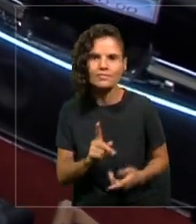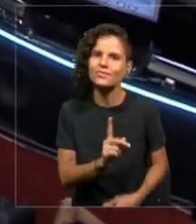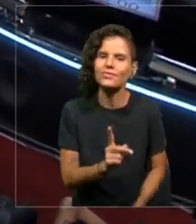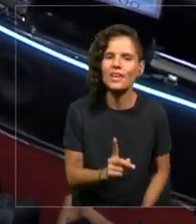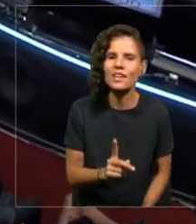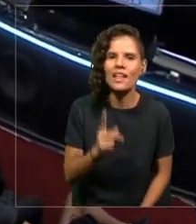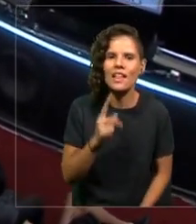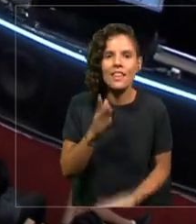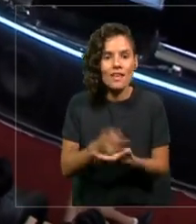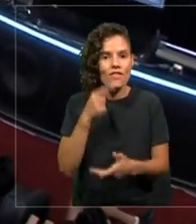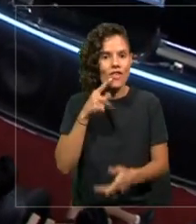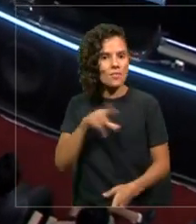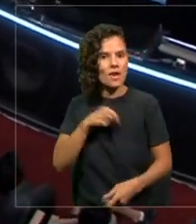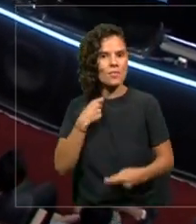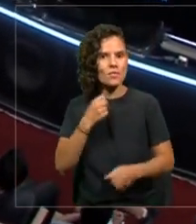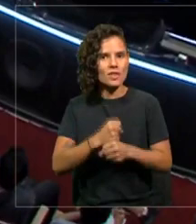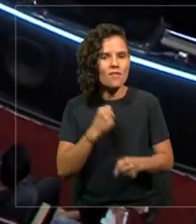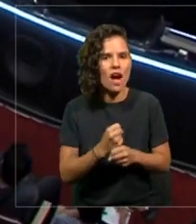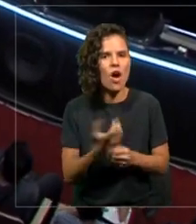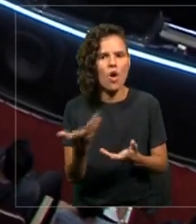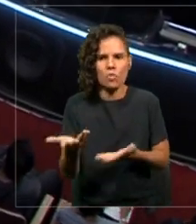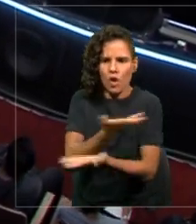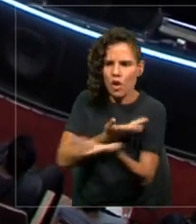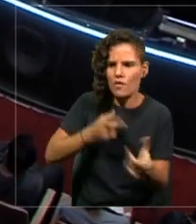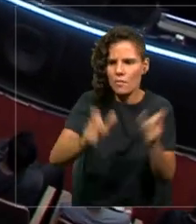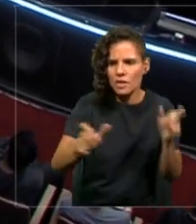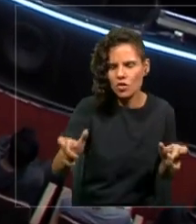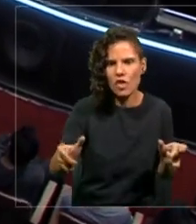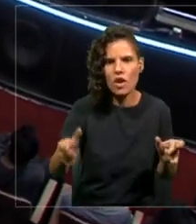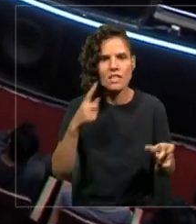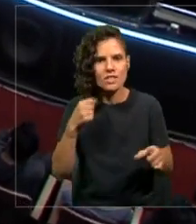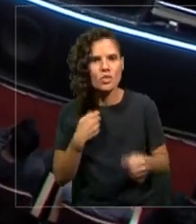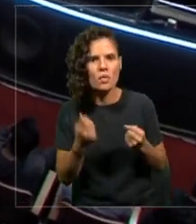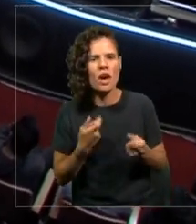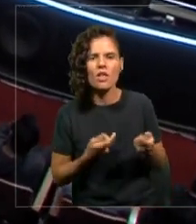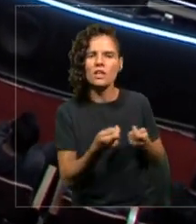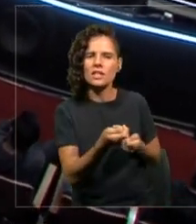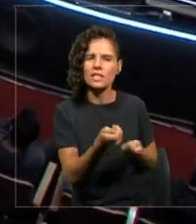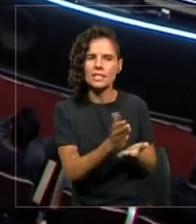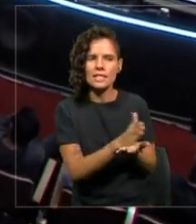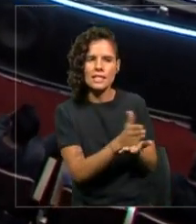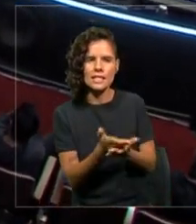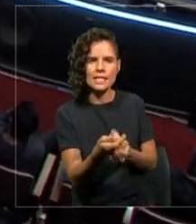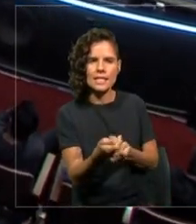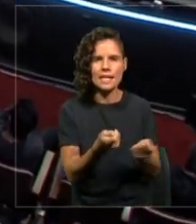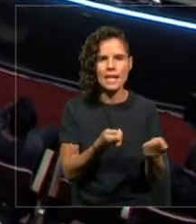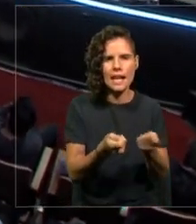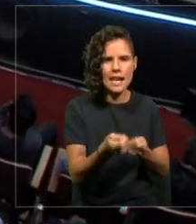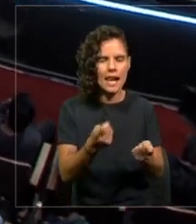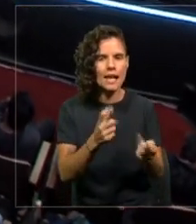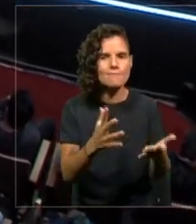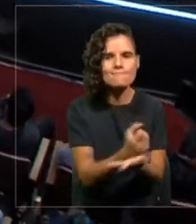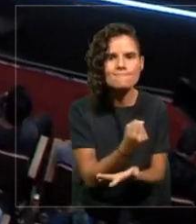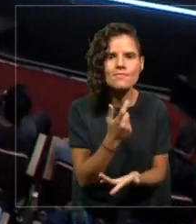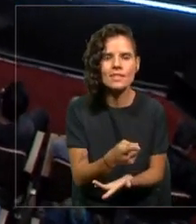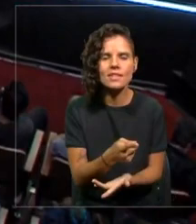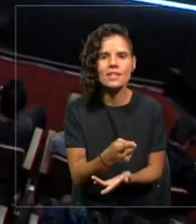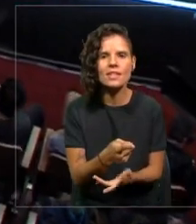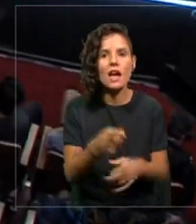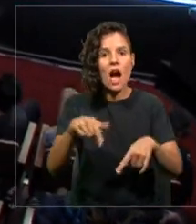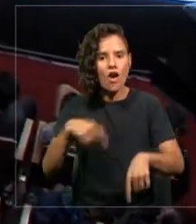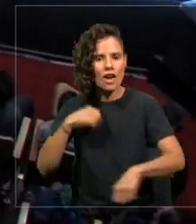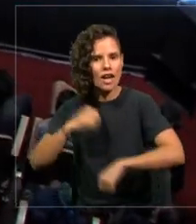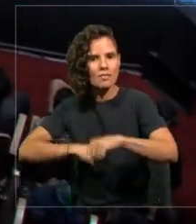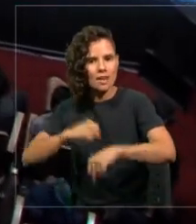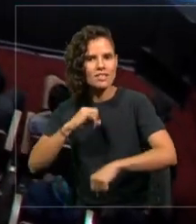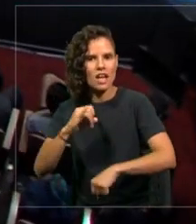con otras personas, cuán ágil soy para negociar. Esas cosas están cambiando. Los empleadores estamos cambiando.